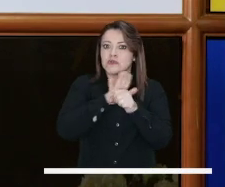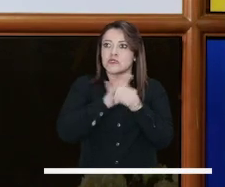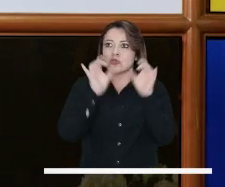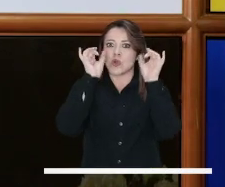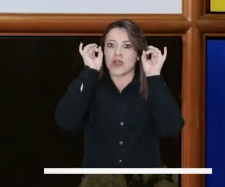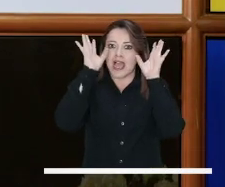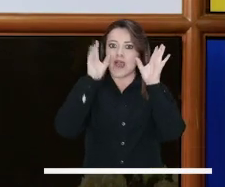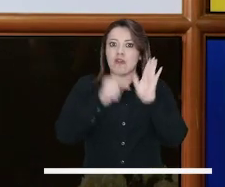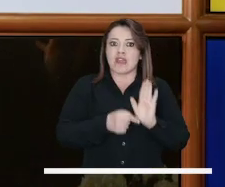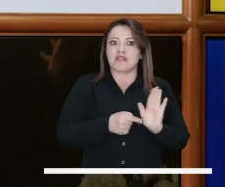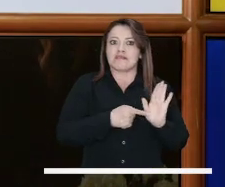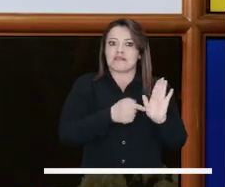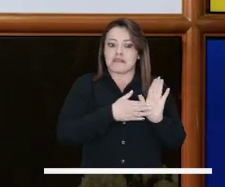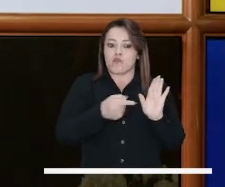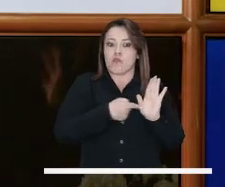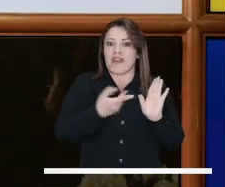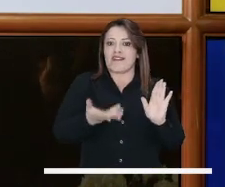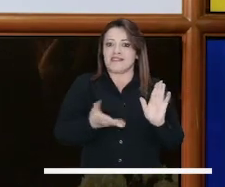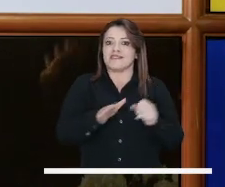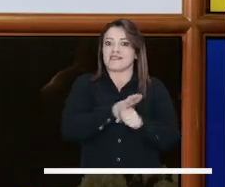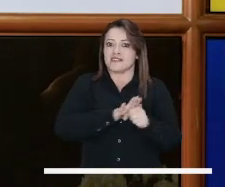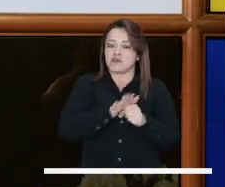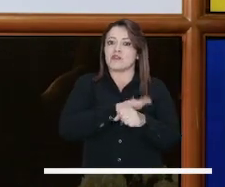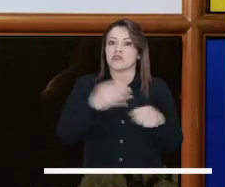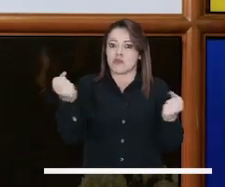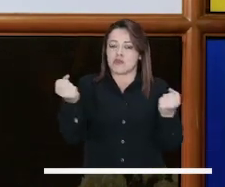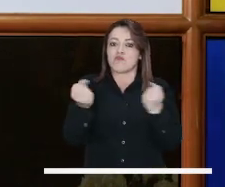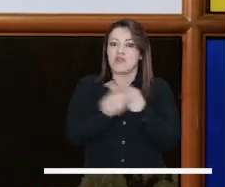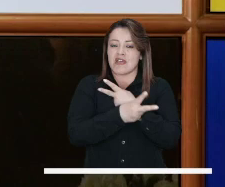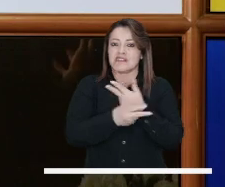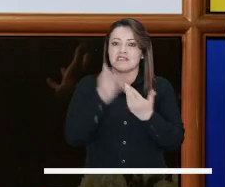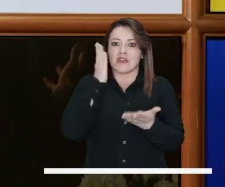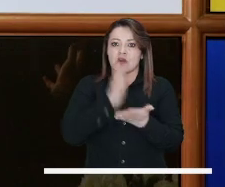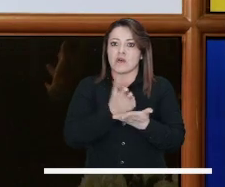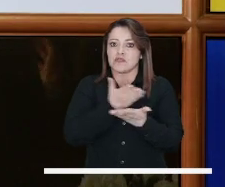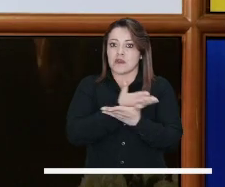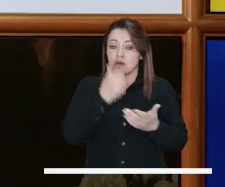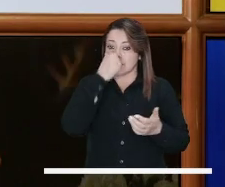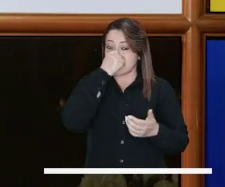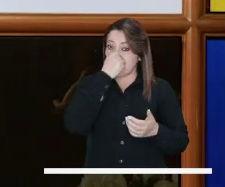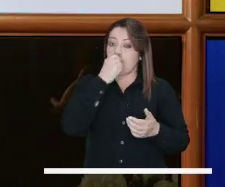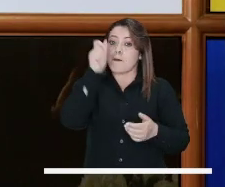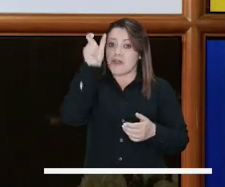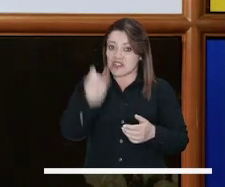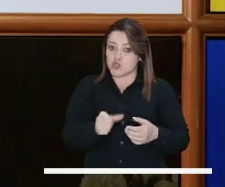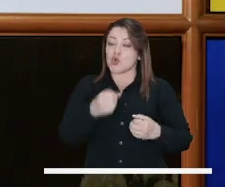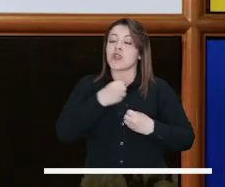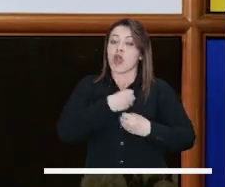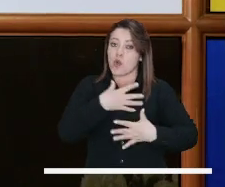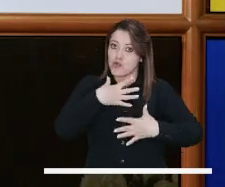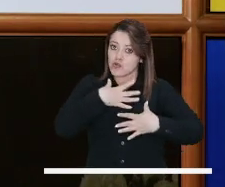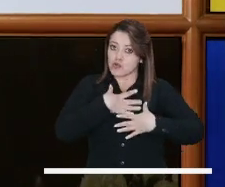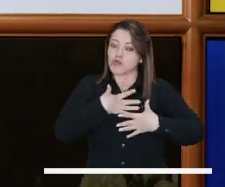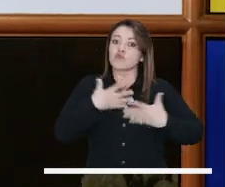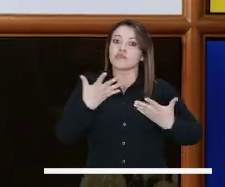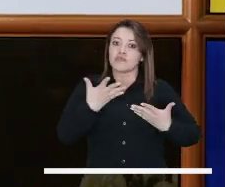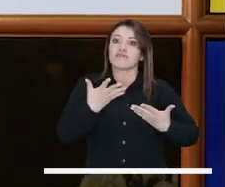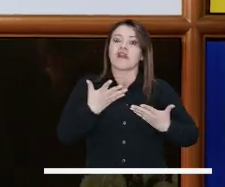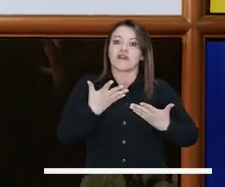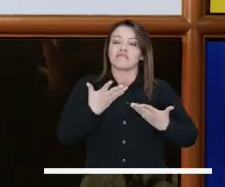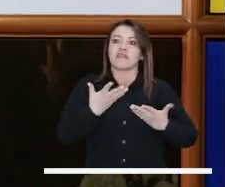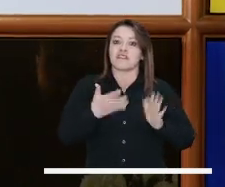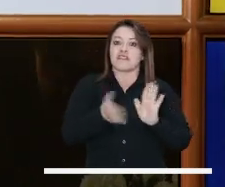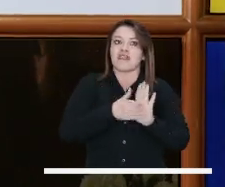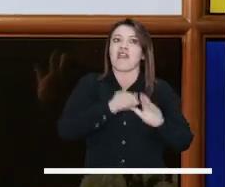155, de hecho, si ante una situación se puede dejar abierto el celular para que conozcan la situación que se está dando de primera mano